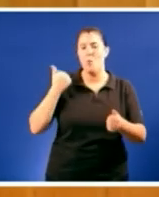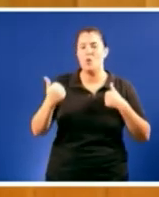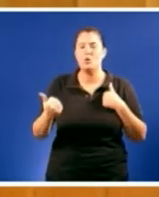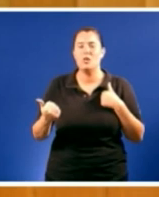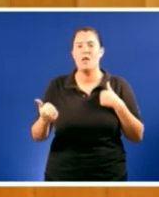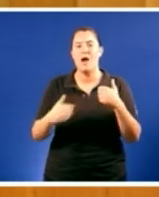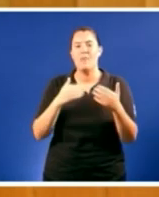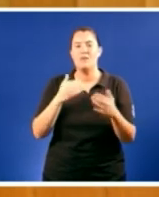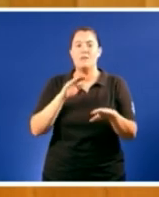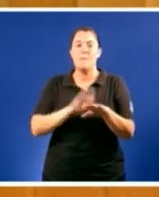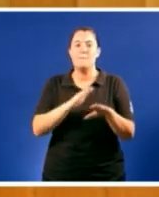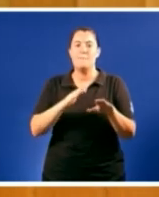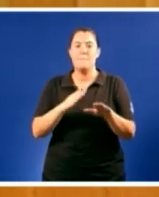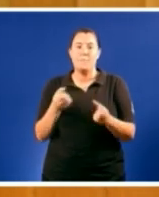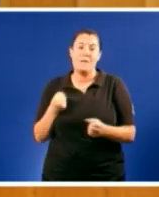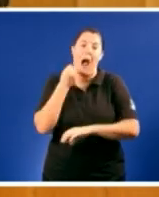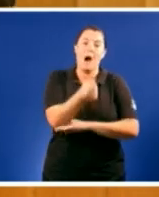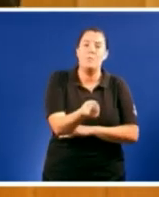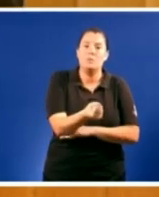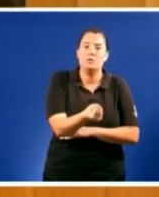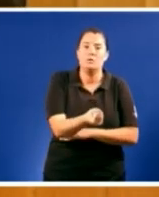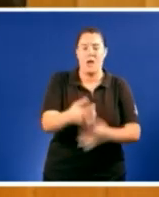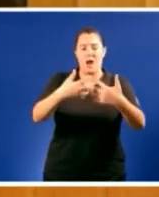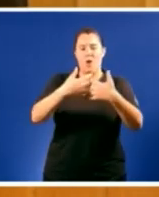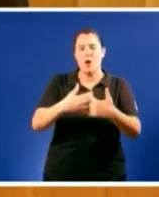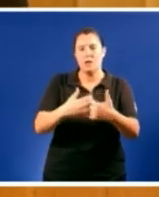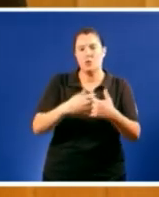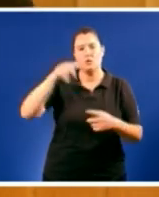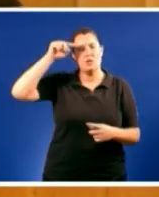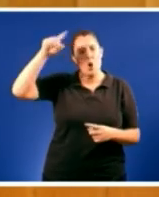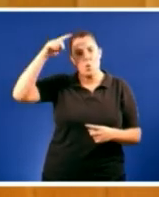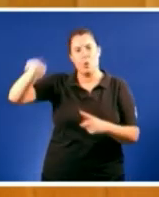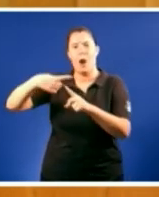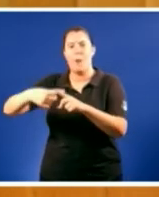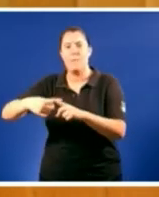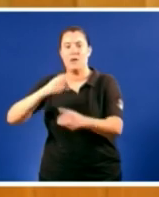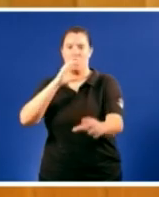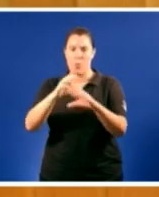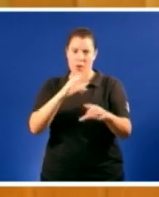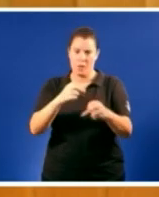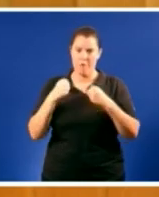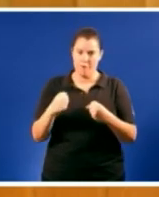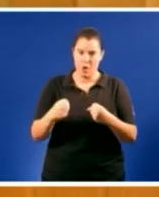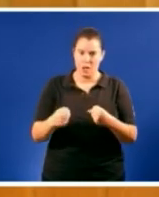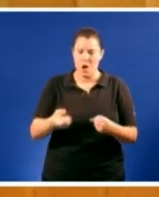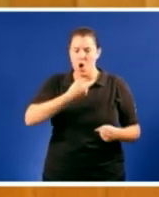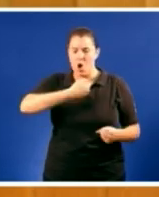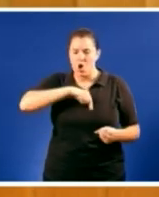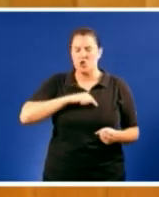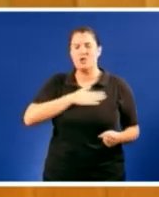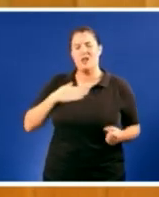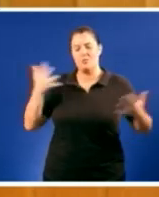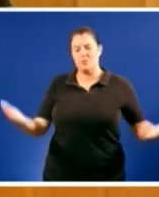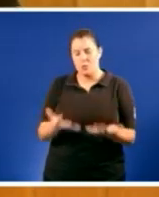potente industria cultural e de comunicación por iso queremos potenciar o noso idioma e a nosa